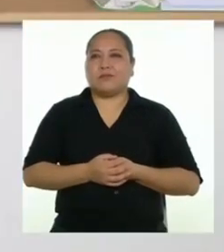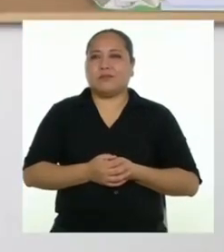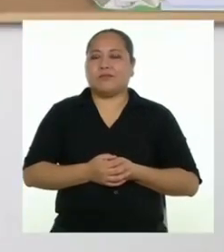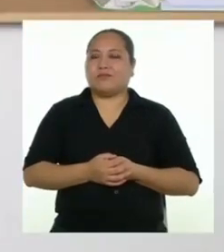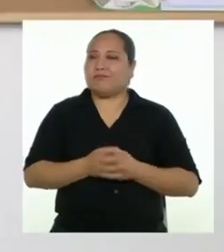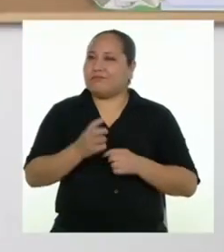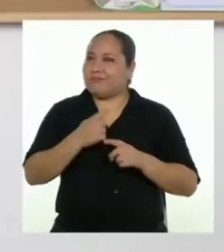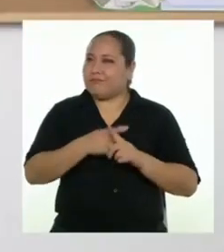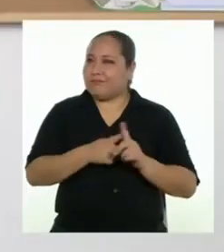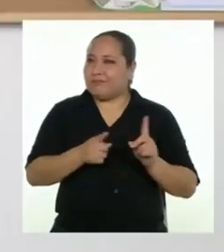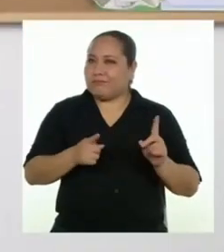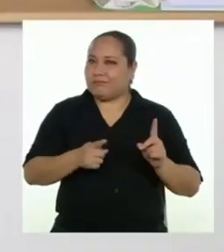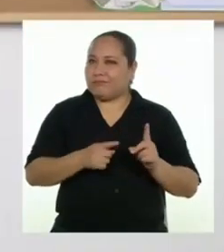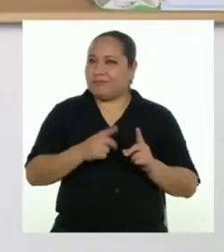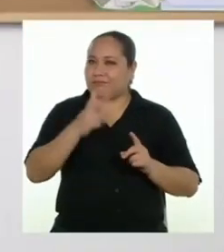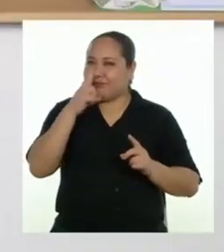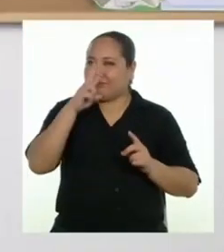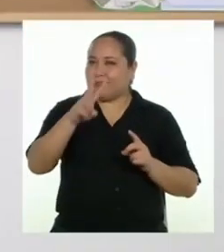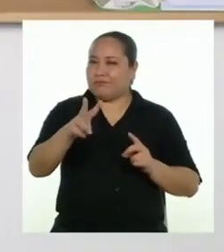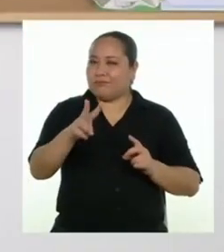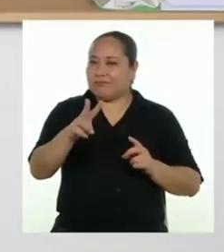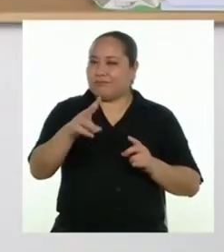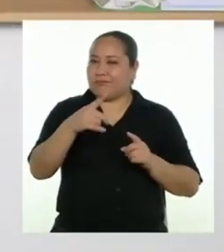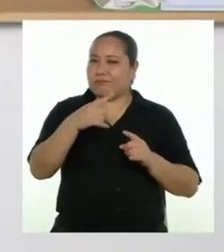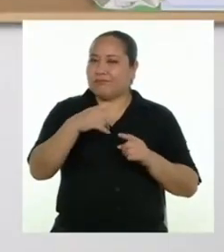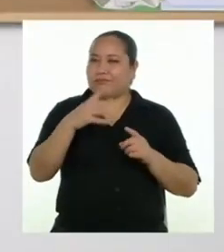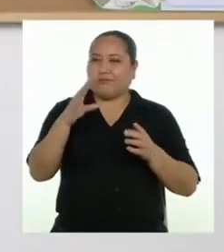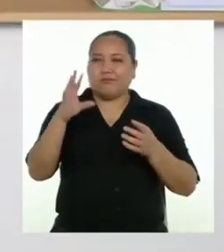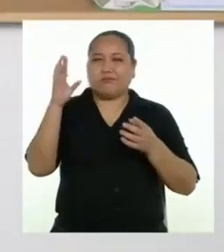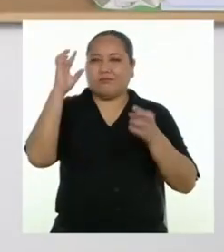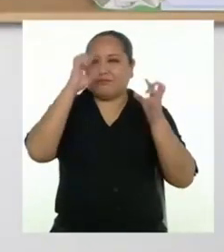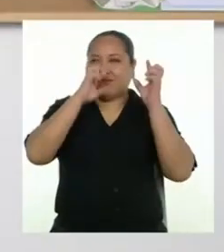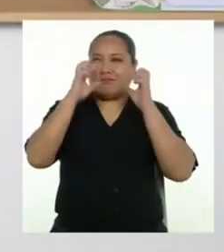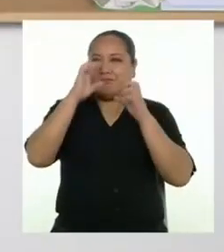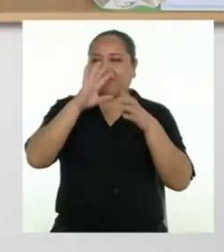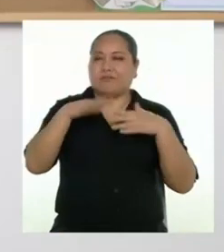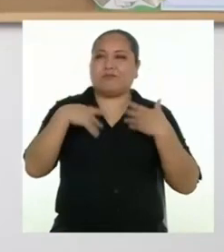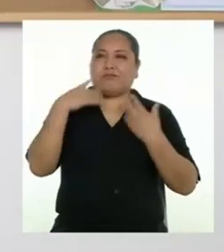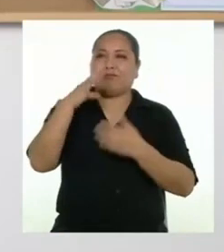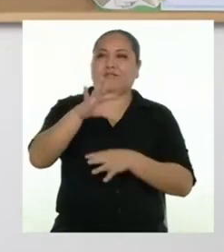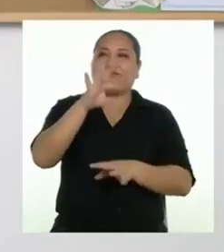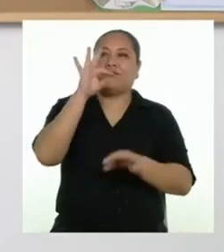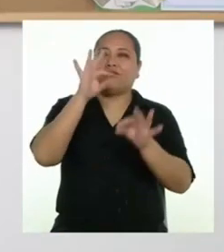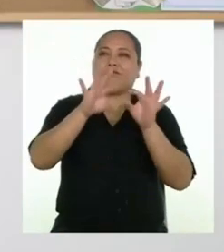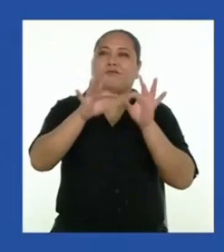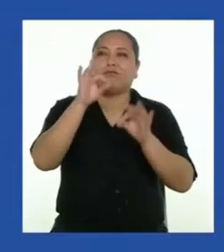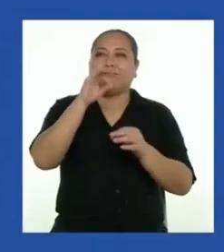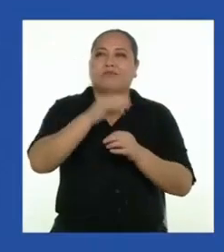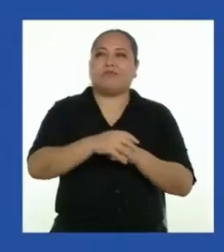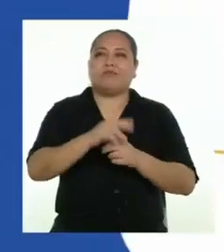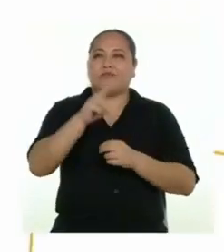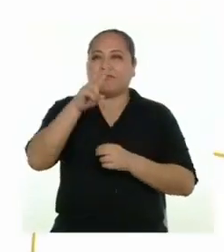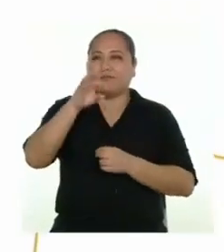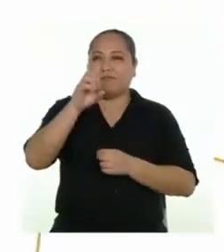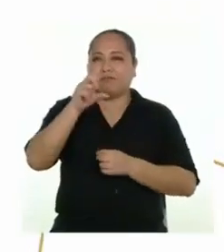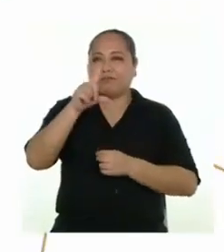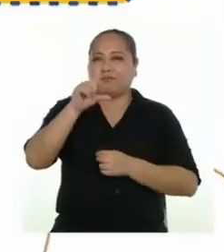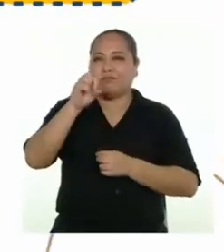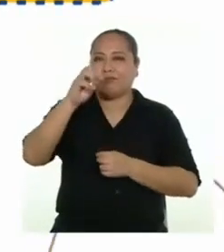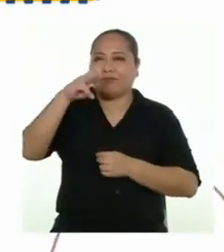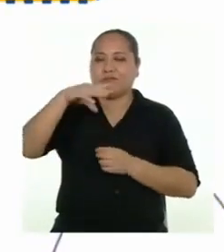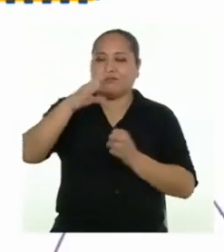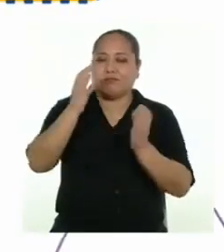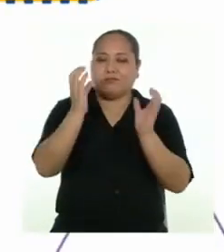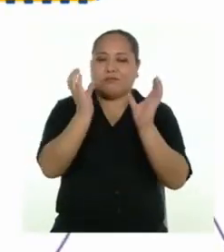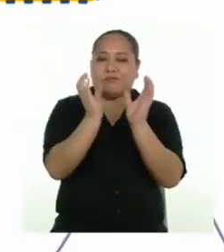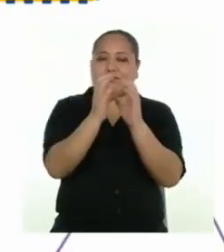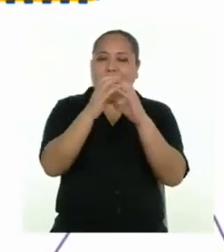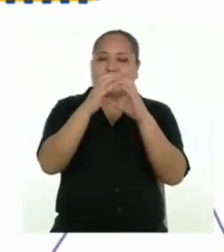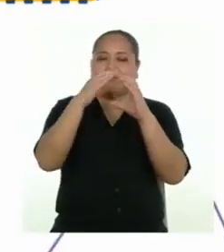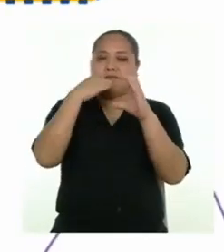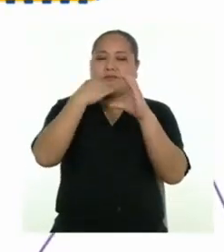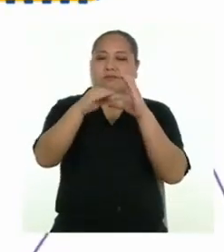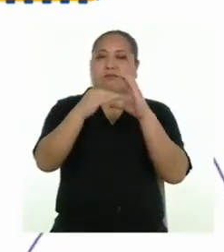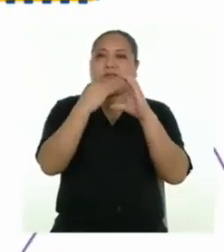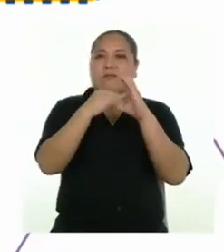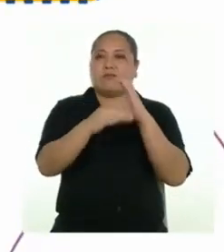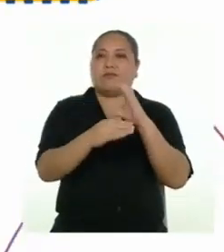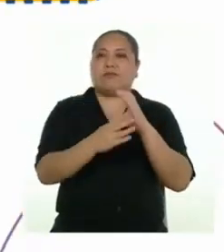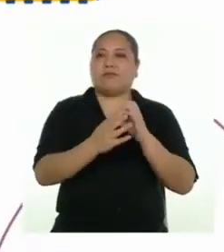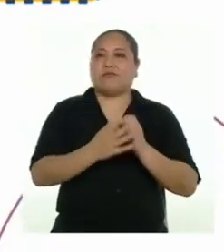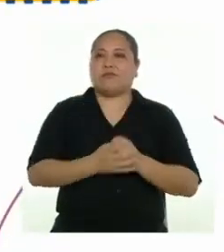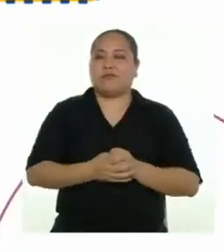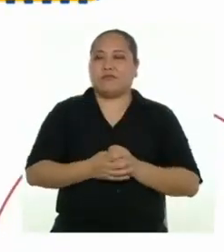Pero, para despejar toda duda, podemos hallar el volumen de la semisfera. Al hacerlo, aplicando las